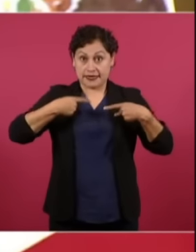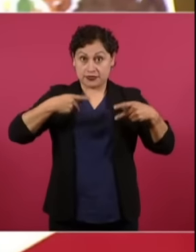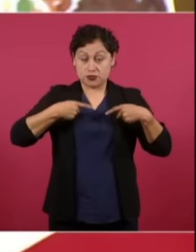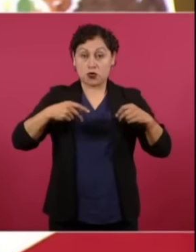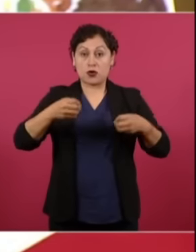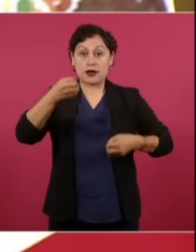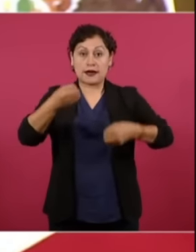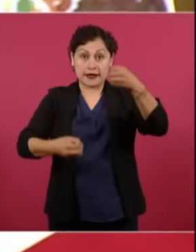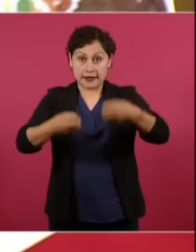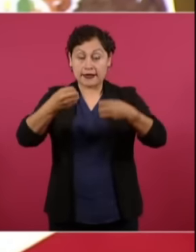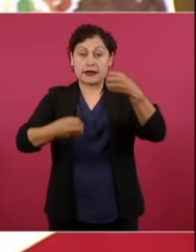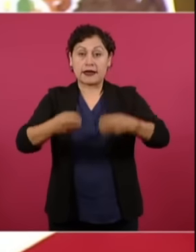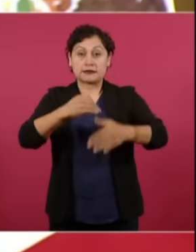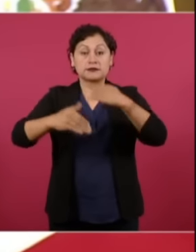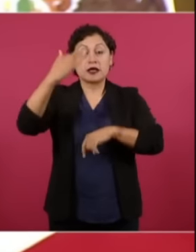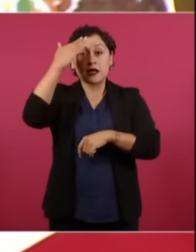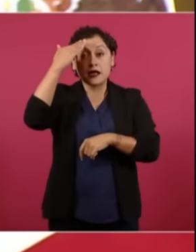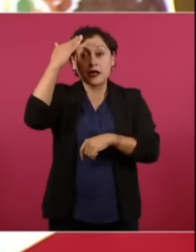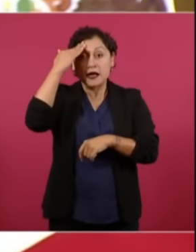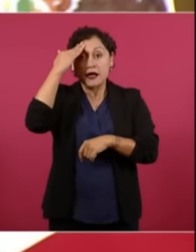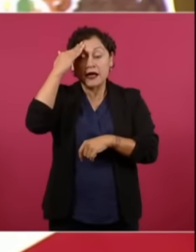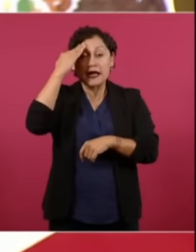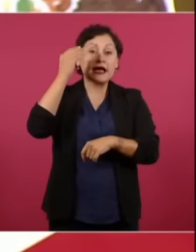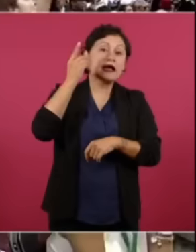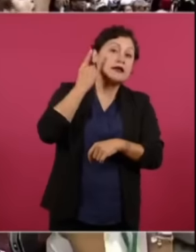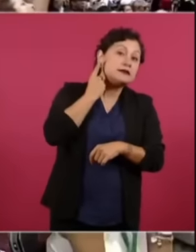y los senadores o que los elija el pueblo